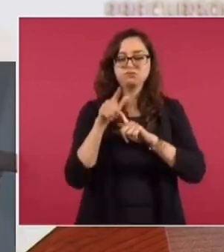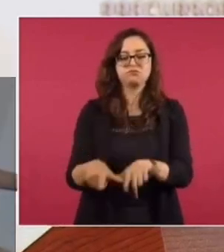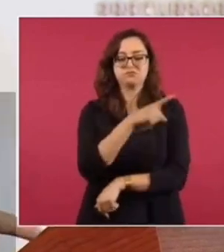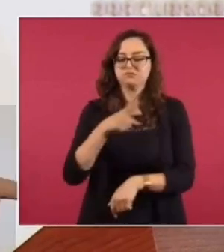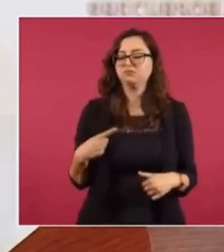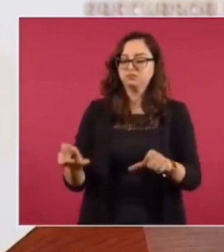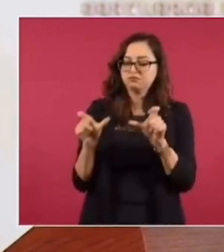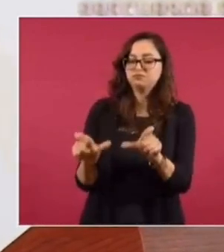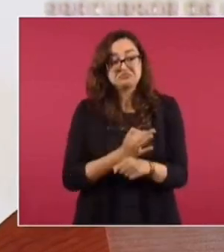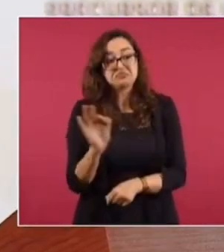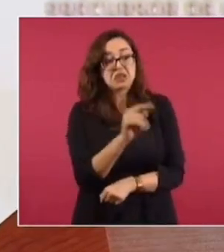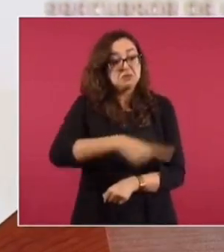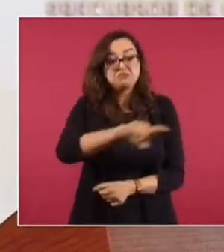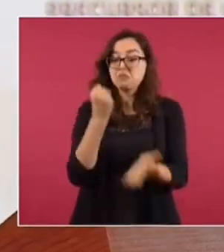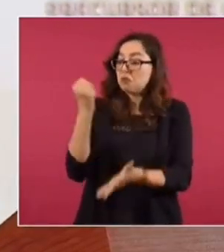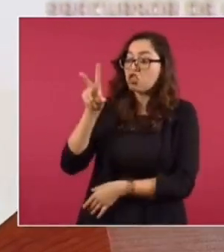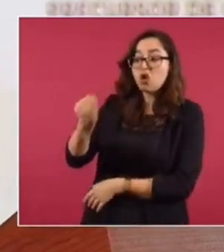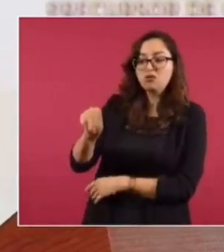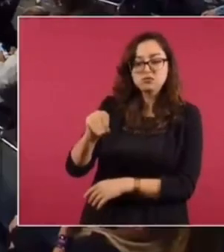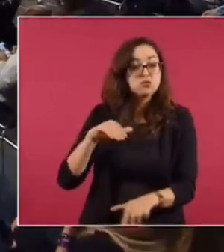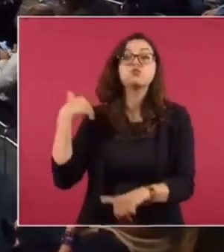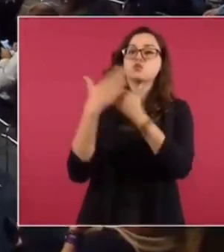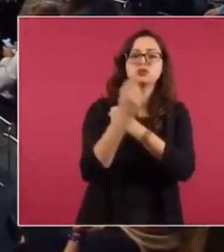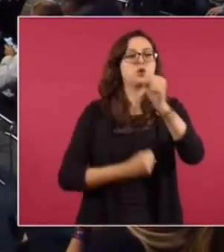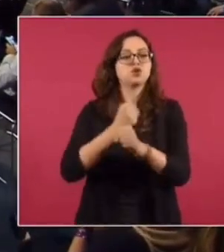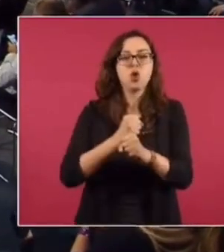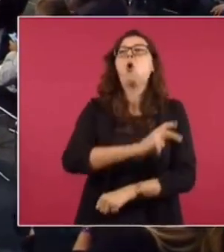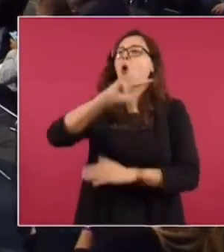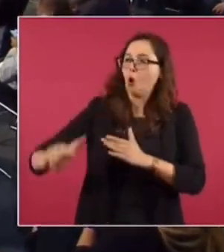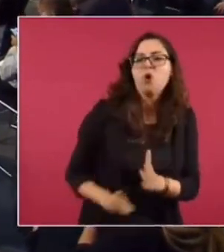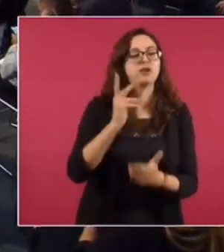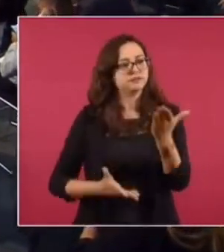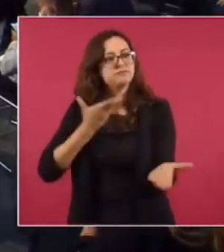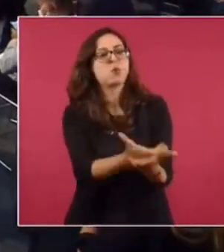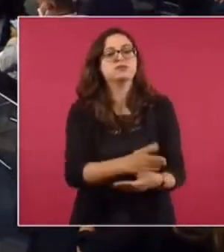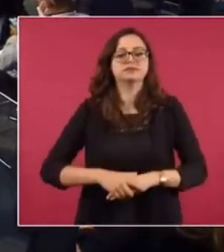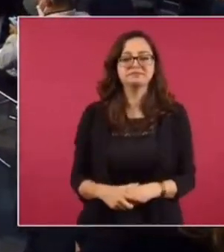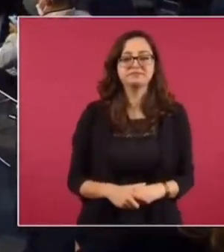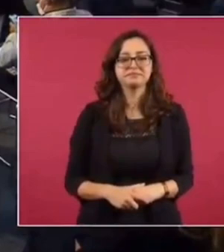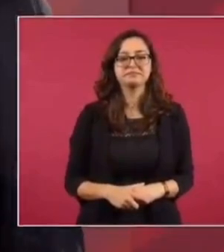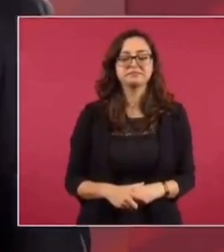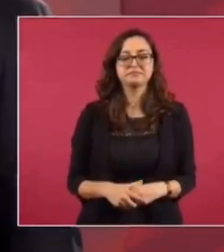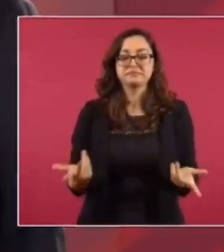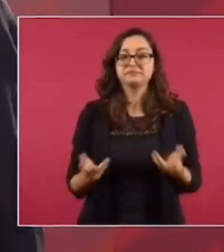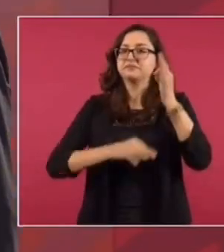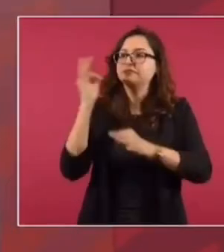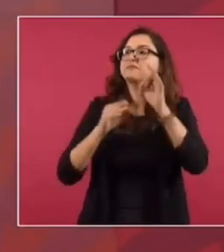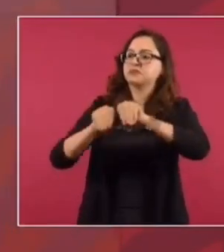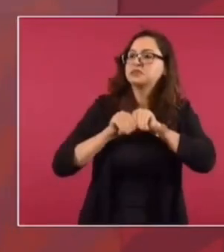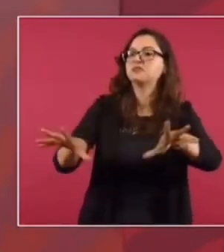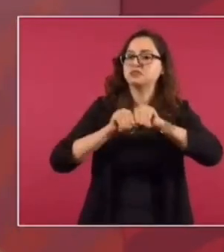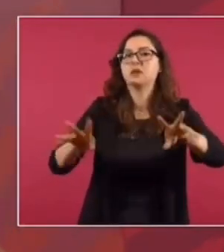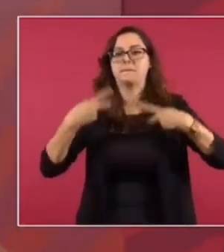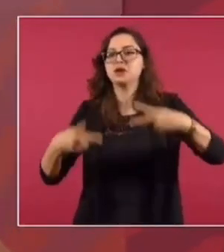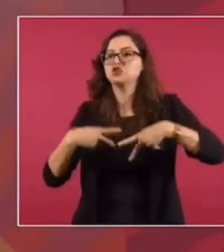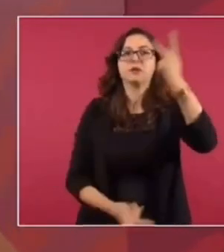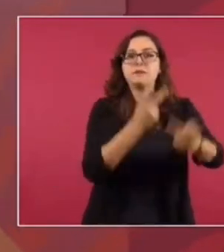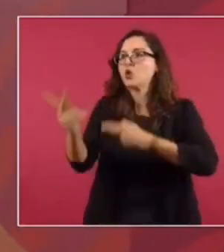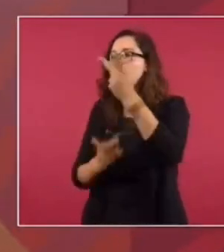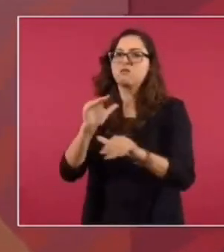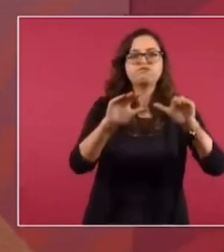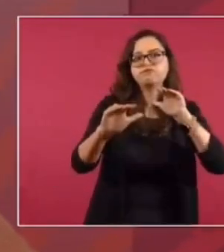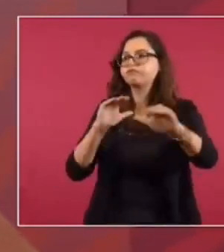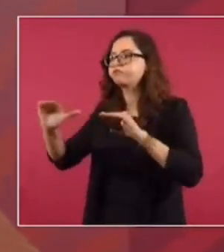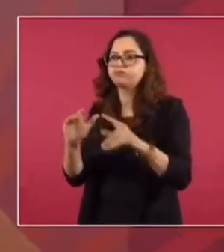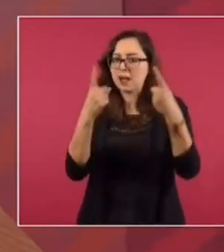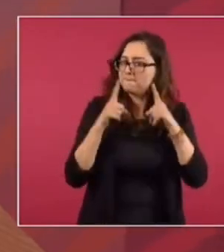Termina el periodo de sesiones, inicia el nuevo periodo, va a la iniciativa de nuevo. Y al mismo tiempo, vamos a hacer una consulta a los